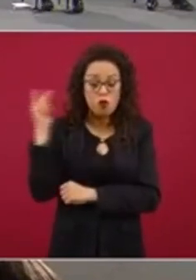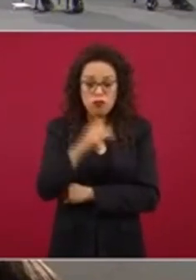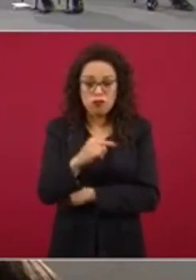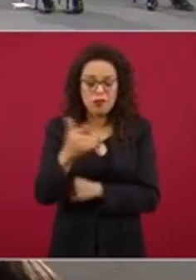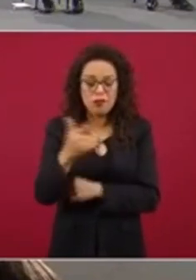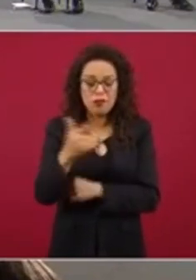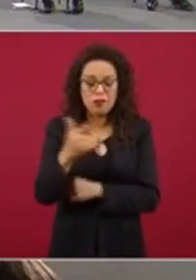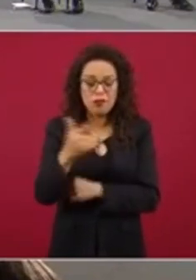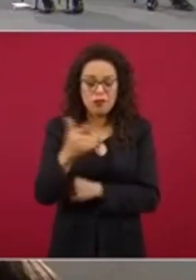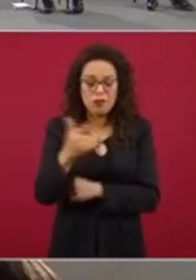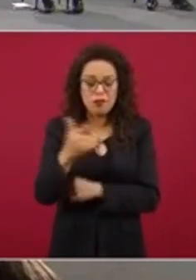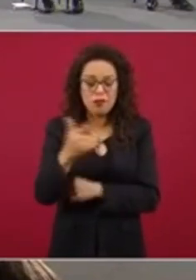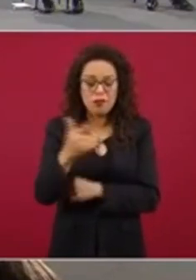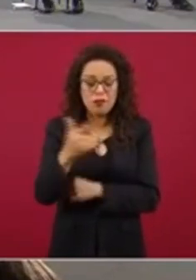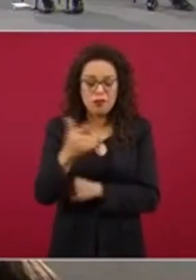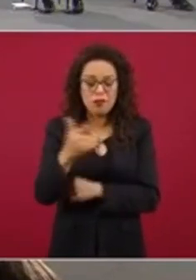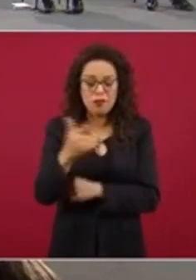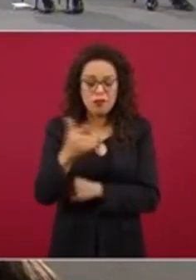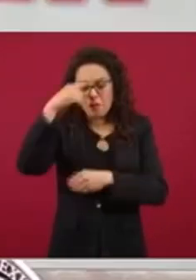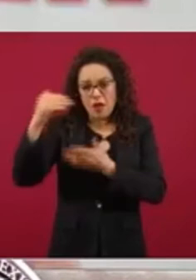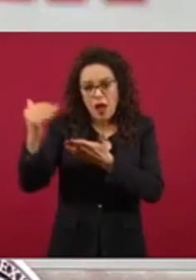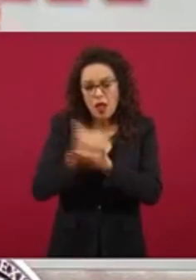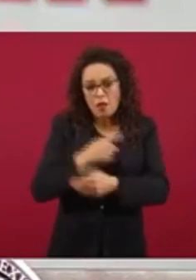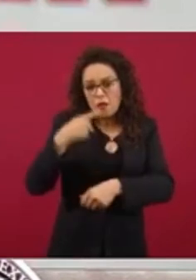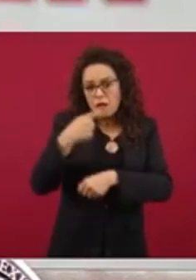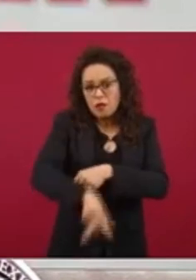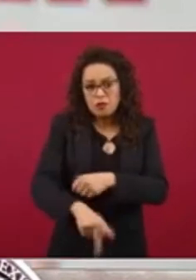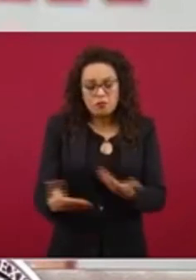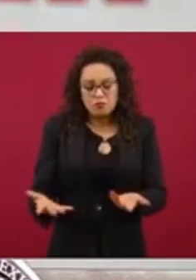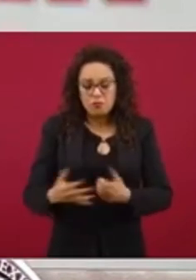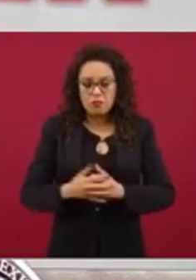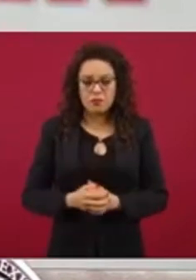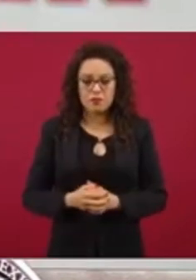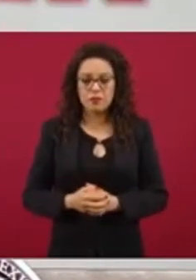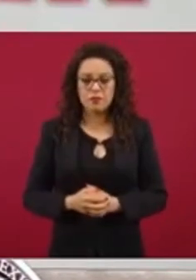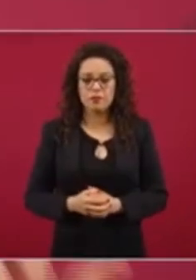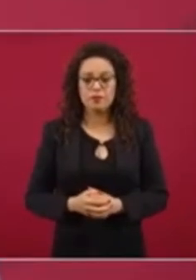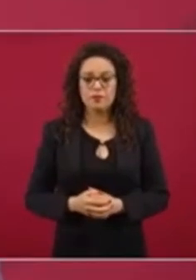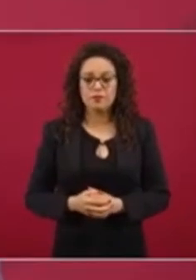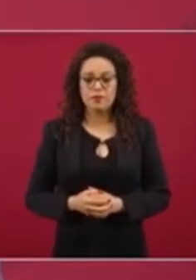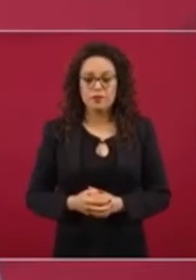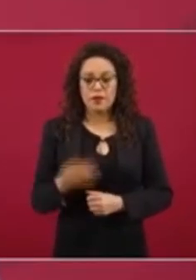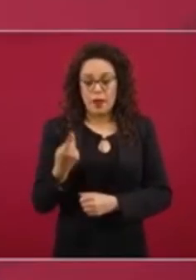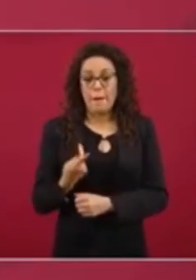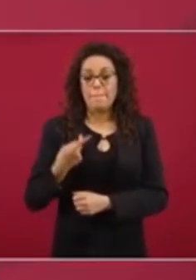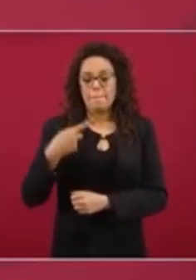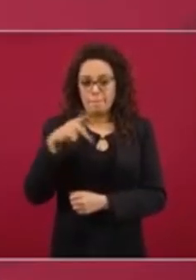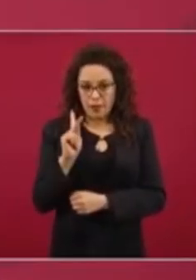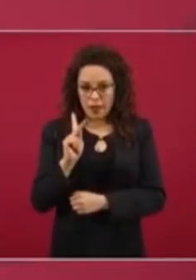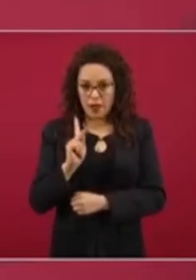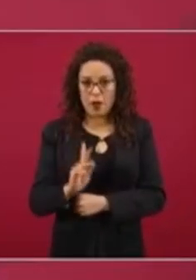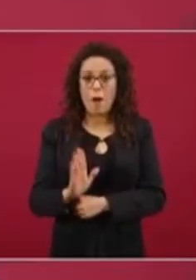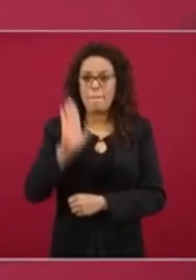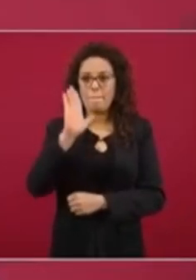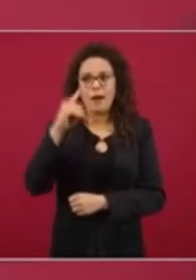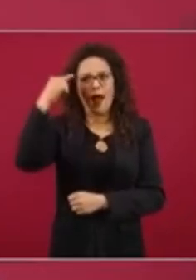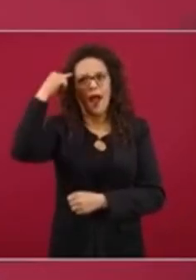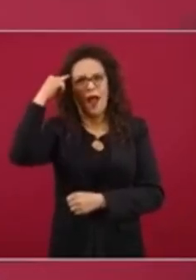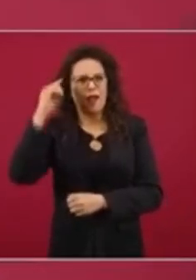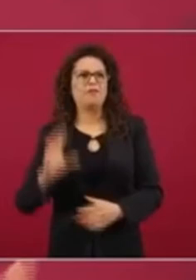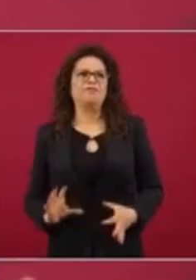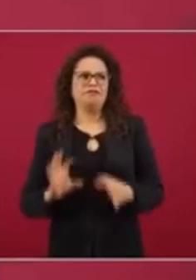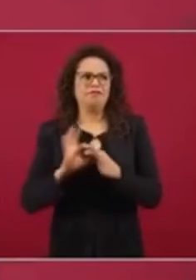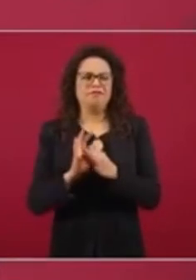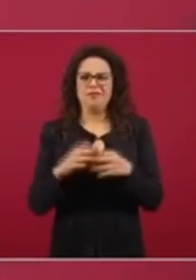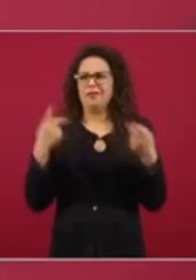una contribución específica para reducir el riesgo, distinto a lo que intuitivamente podría parecerle lógico a las